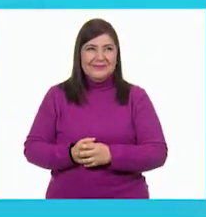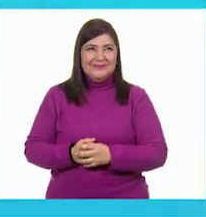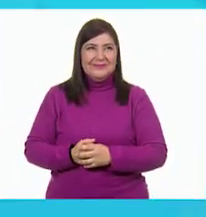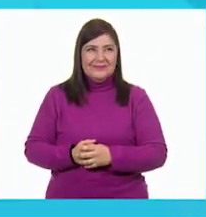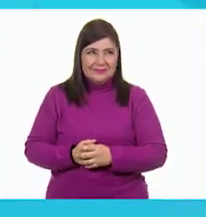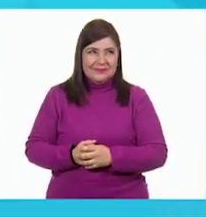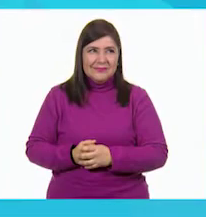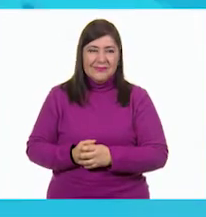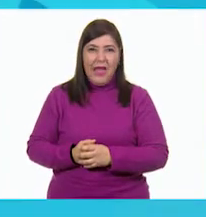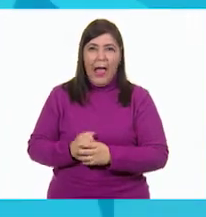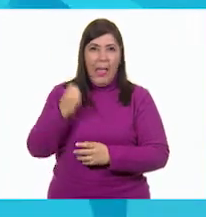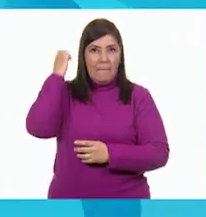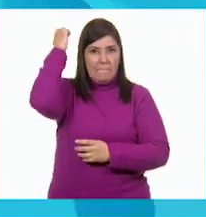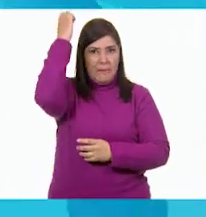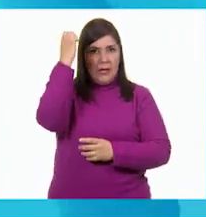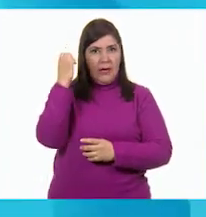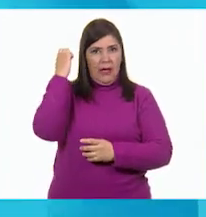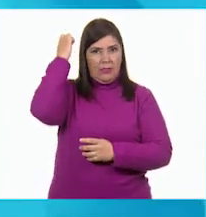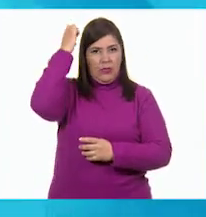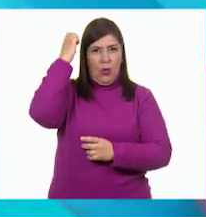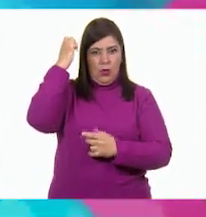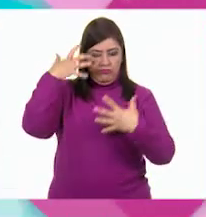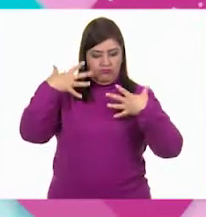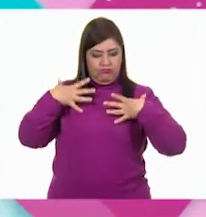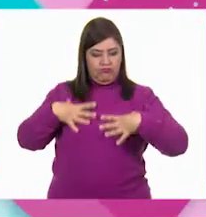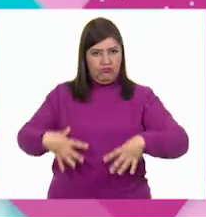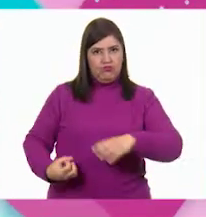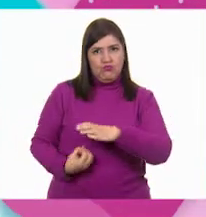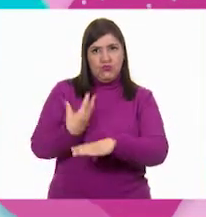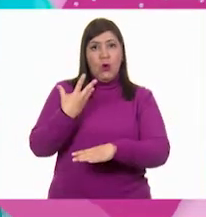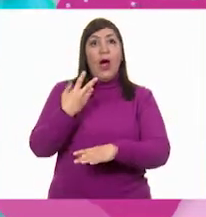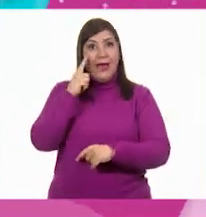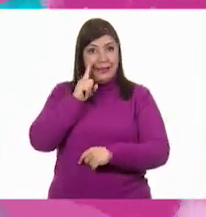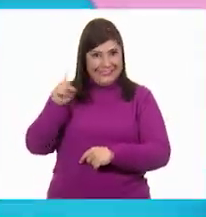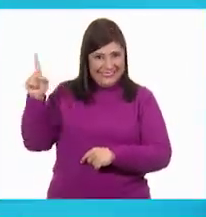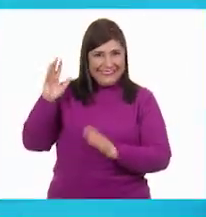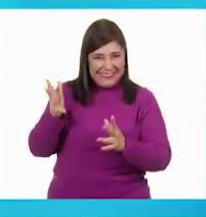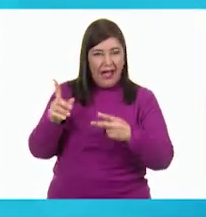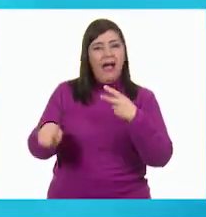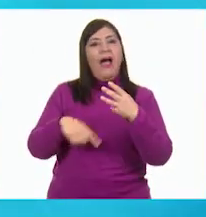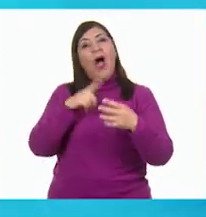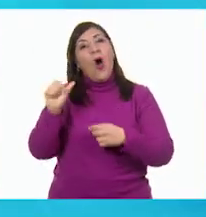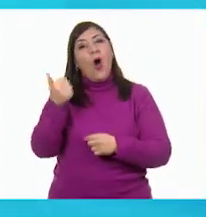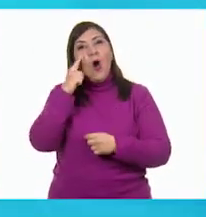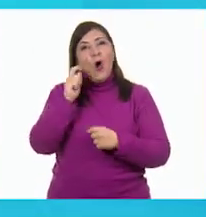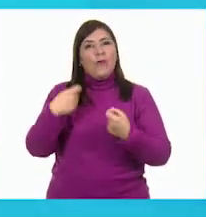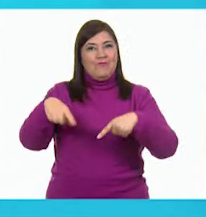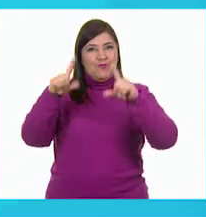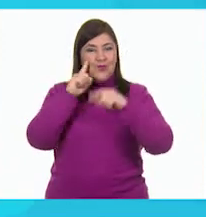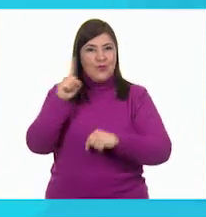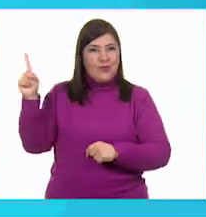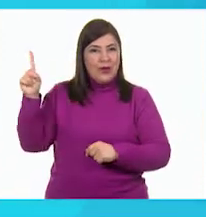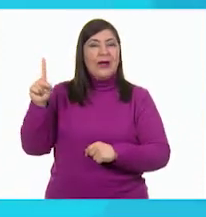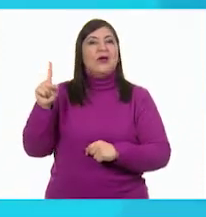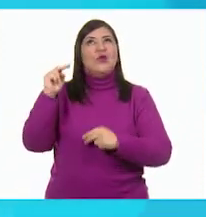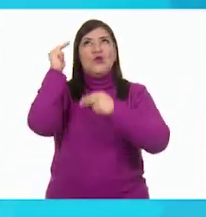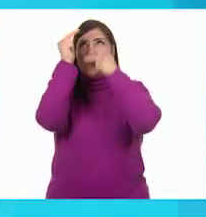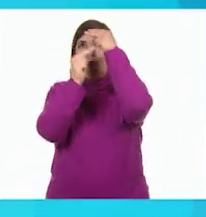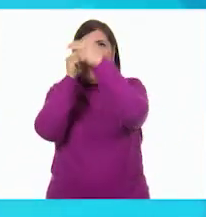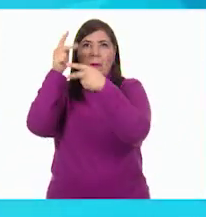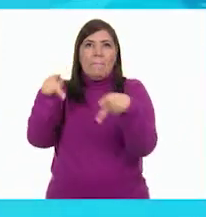El traje nuevo del emperador. ¿La que sigue? Es la vendedora de nubes. ¡Ay!